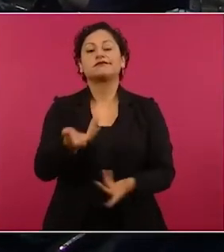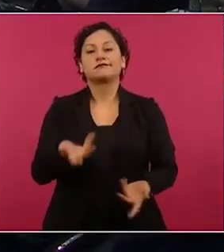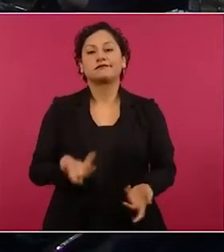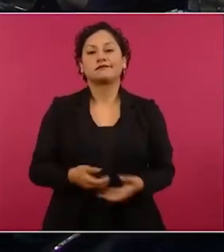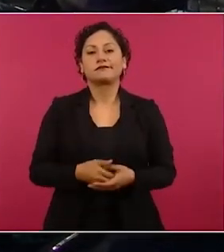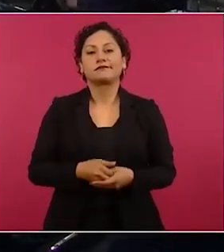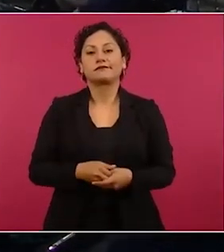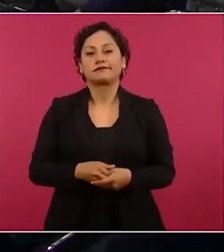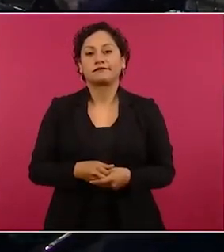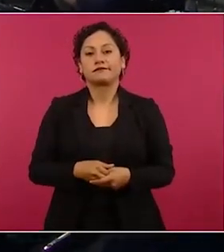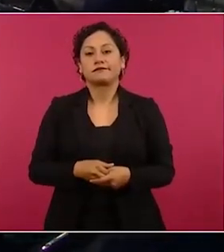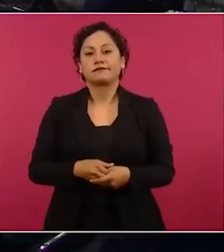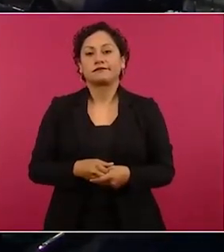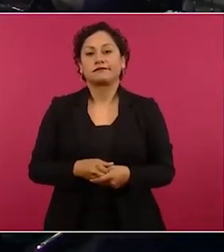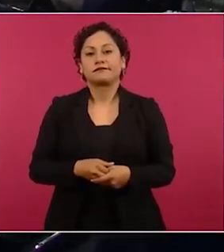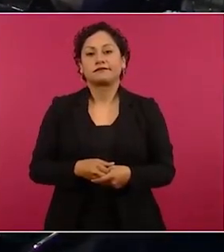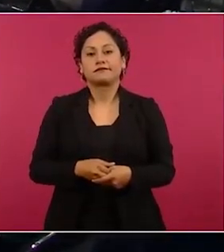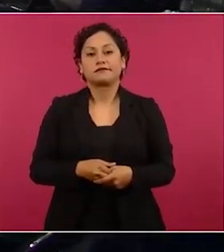no hay